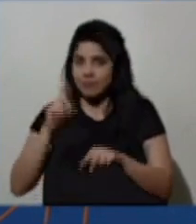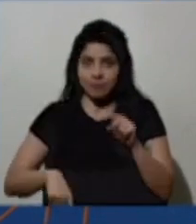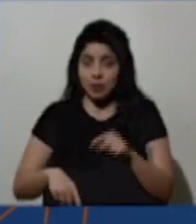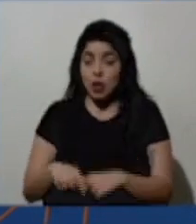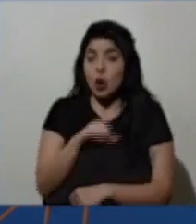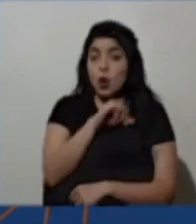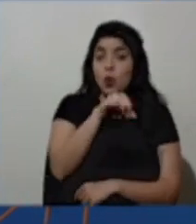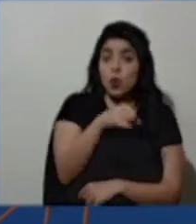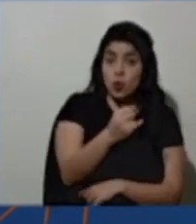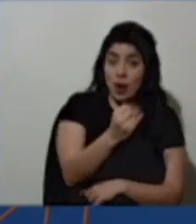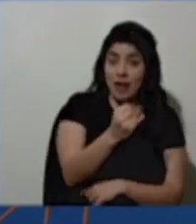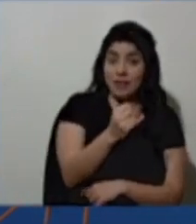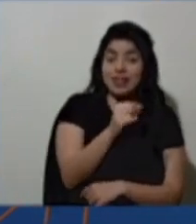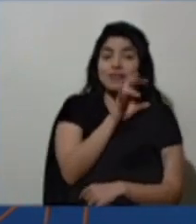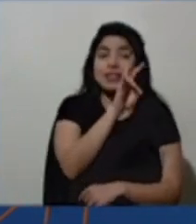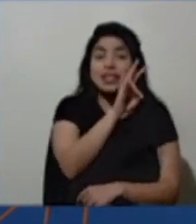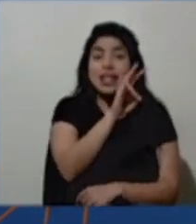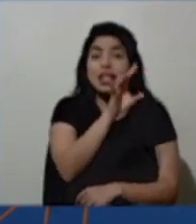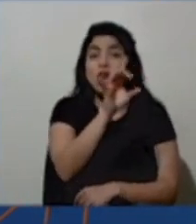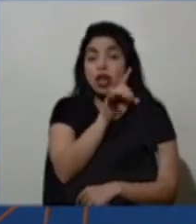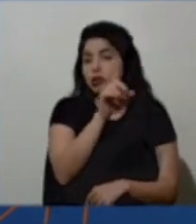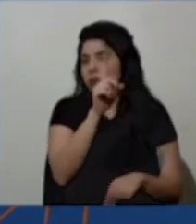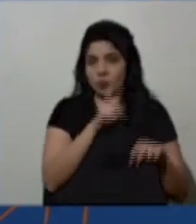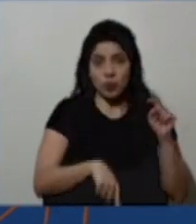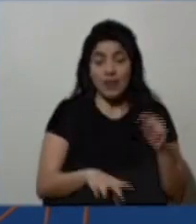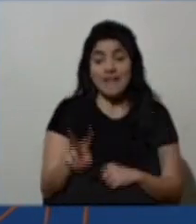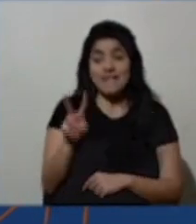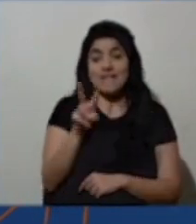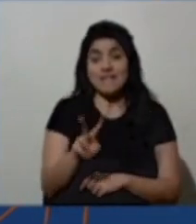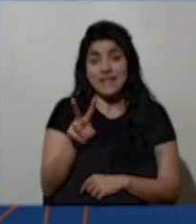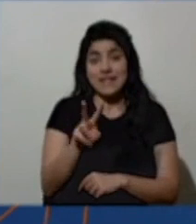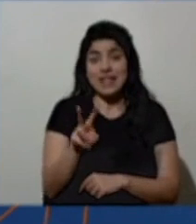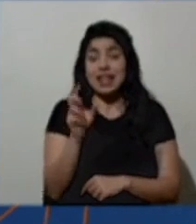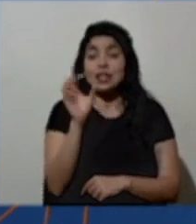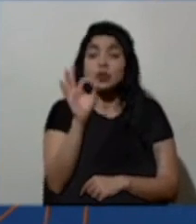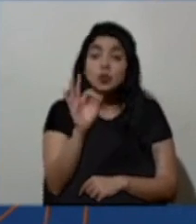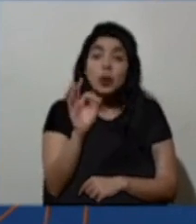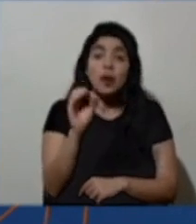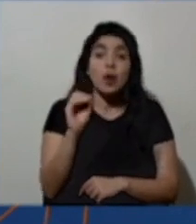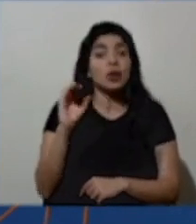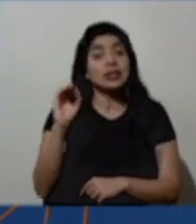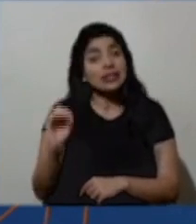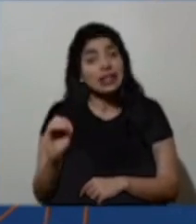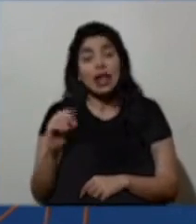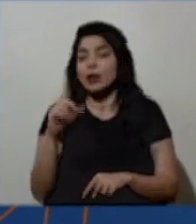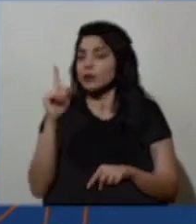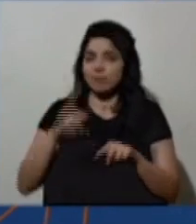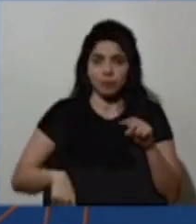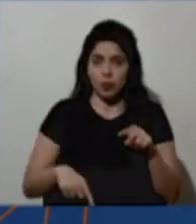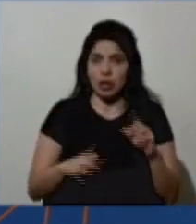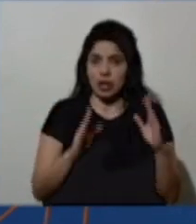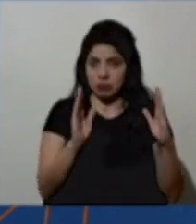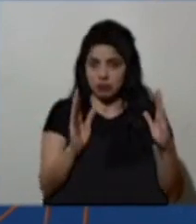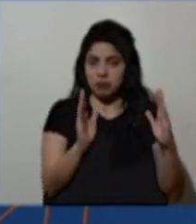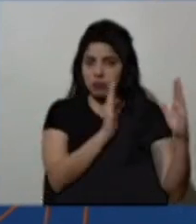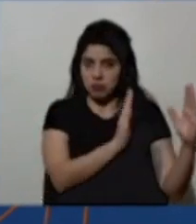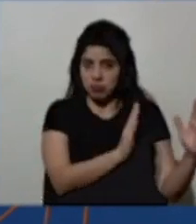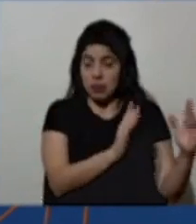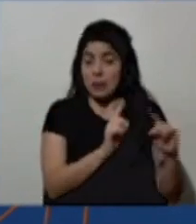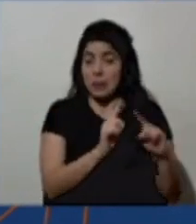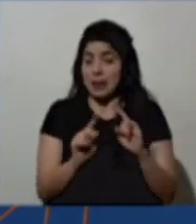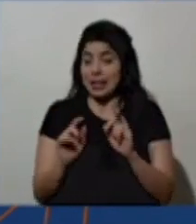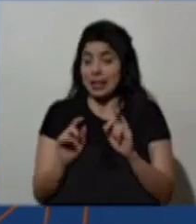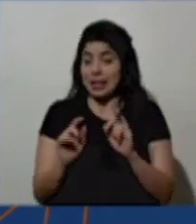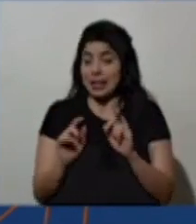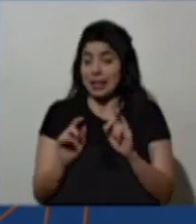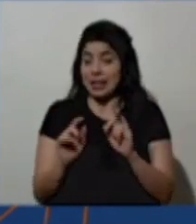jueves la que termine en 7 y 8 y el día viernes la que termine en 9 y 0. Por supuesto, se mantendrán